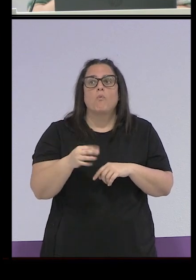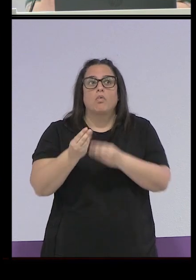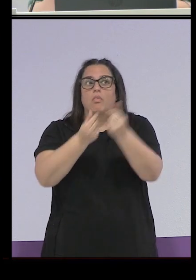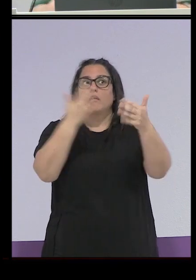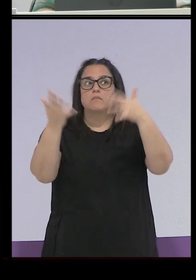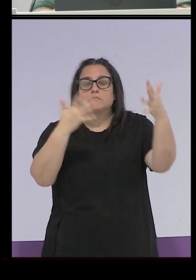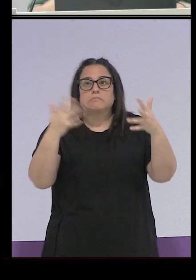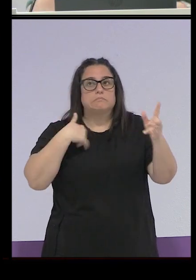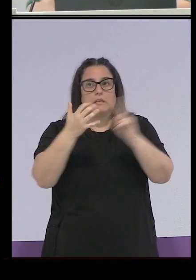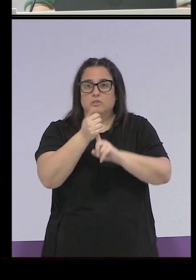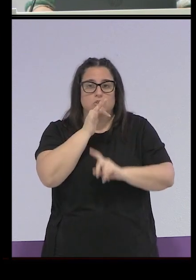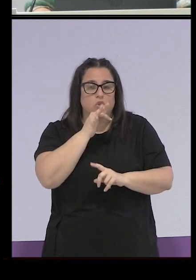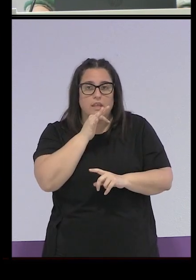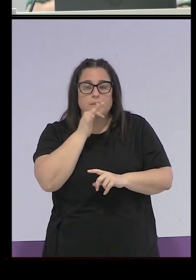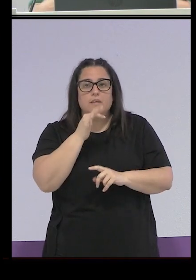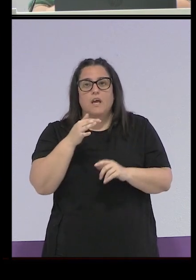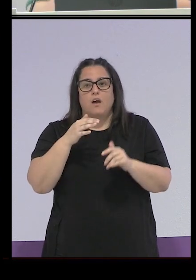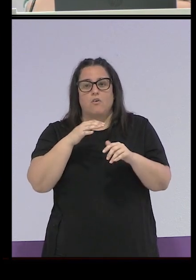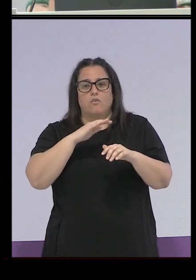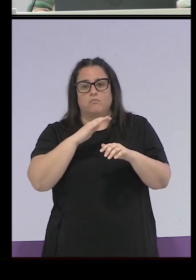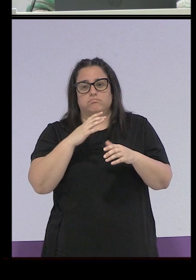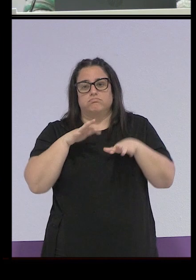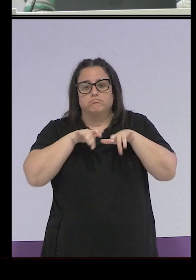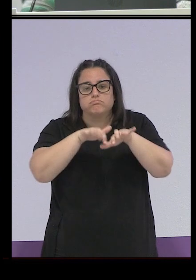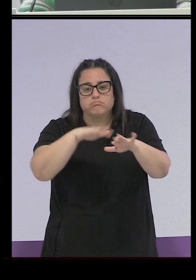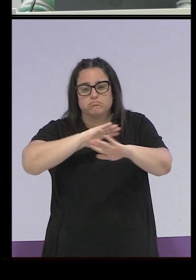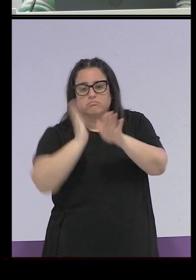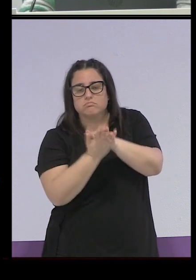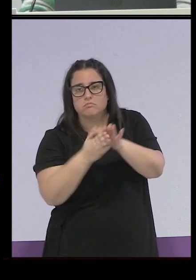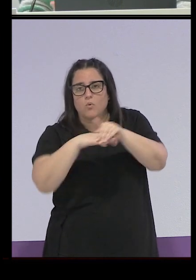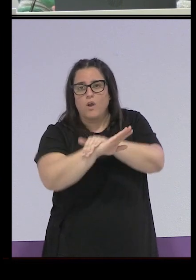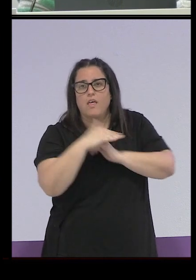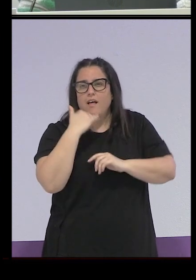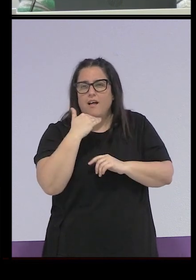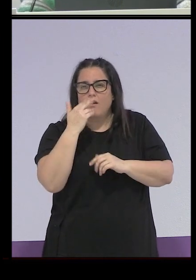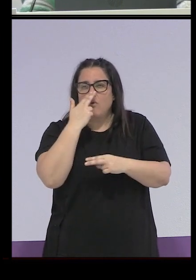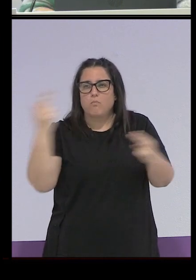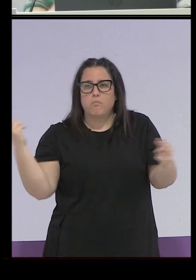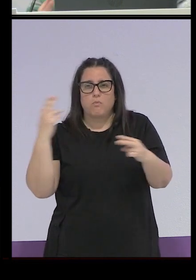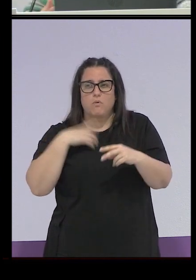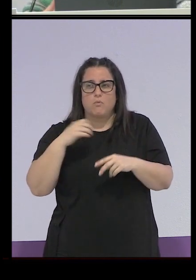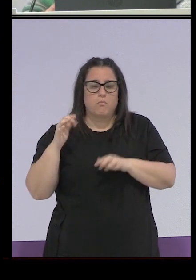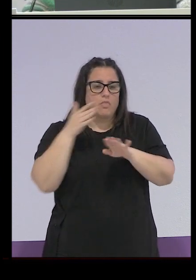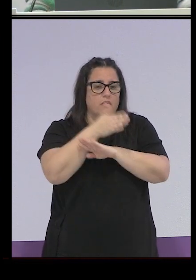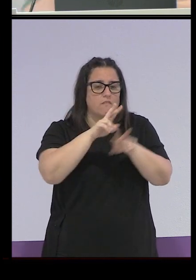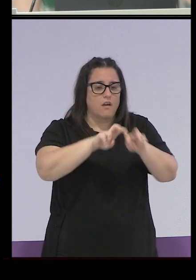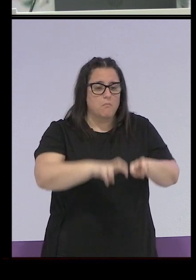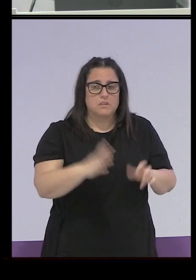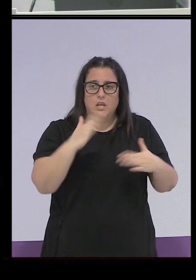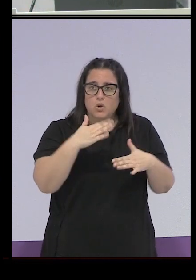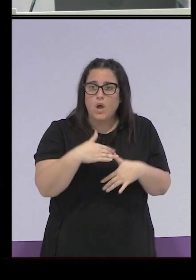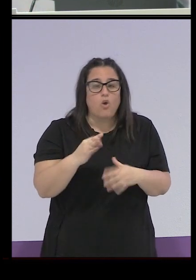ahí, pero todavía no la han encontrado y no está archivada de tal manera que pueda ser accesible al público o a las investigadoras, o ha desaparecido.